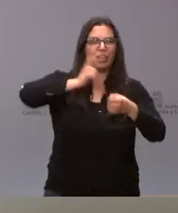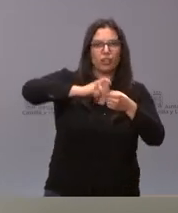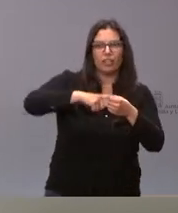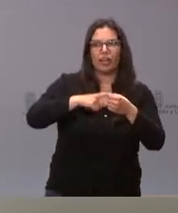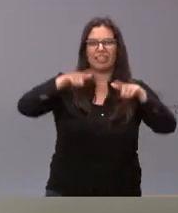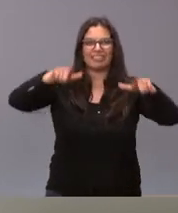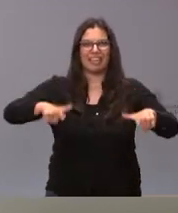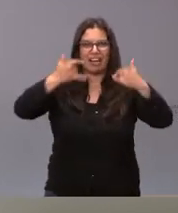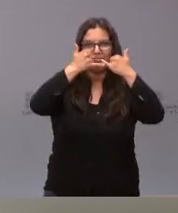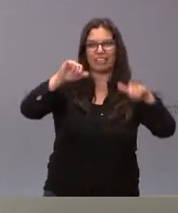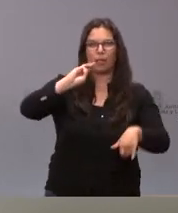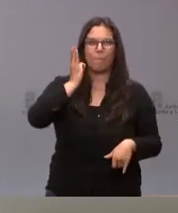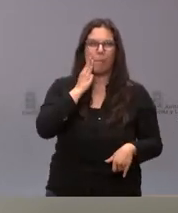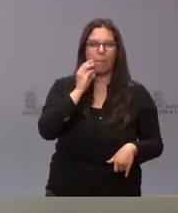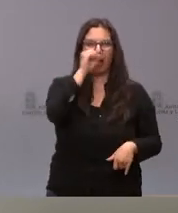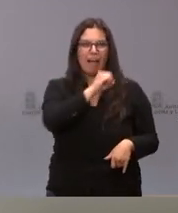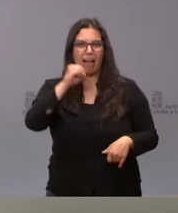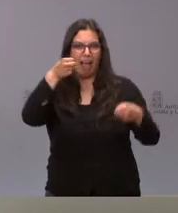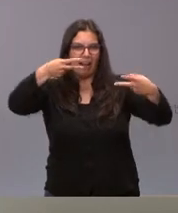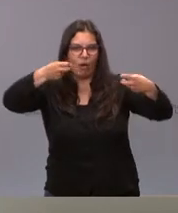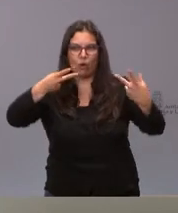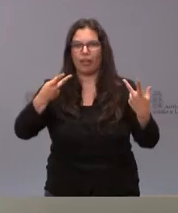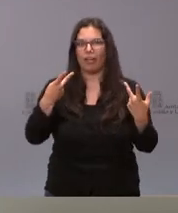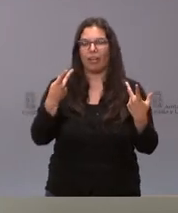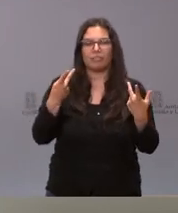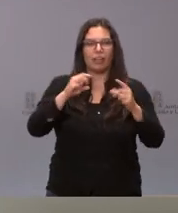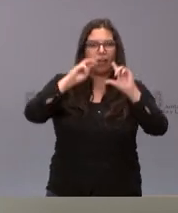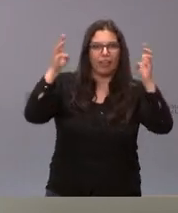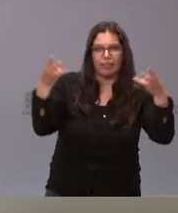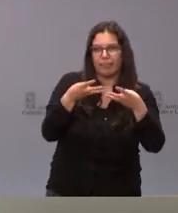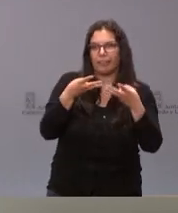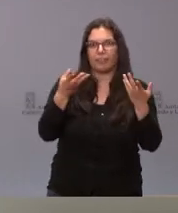salas de fiestas, pubs, karaoke, cibercafés, boleras o lugares